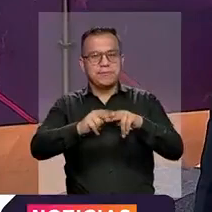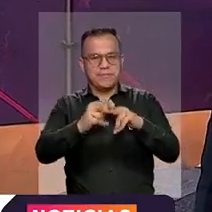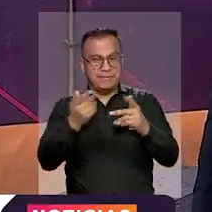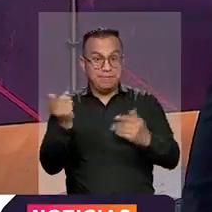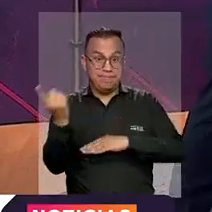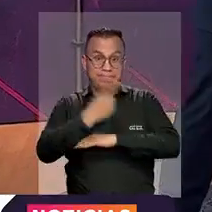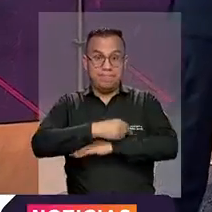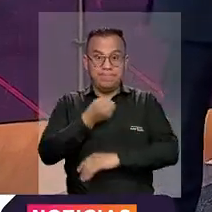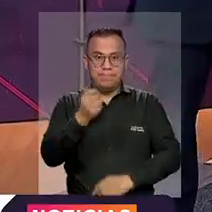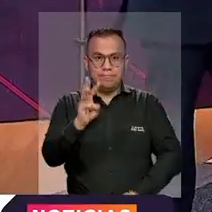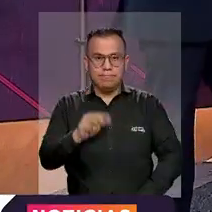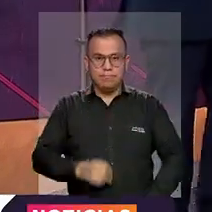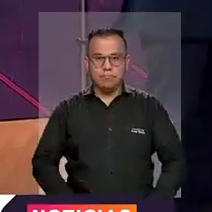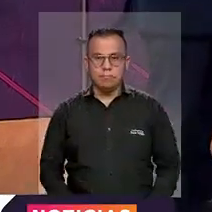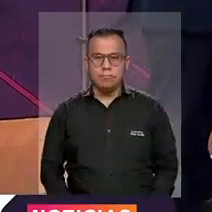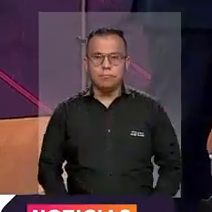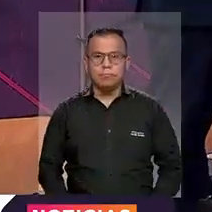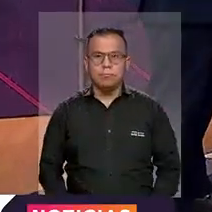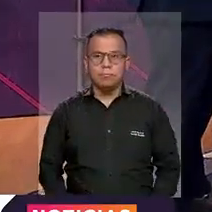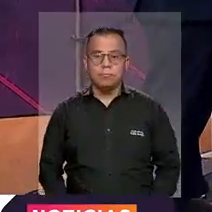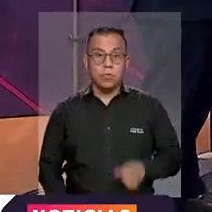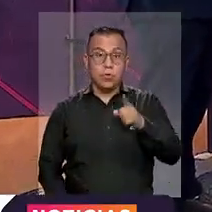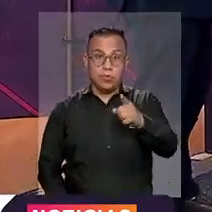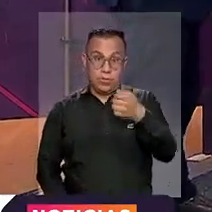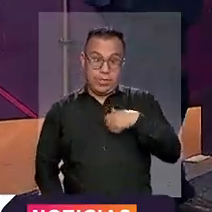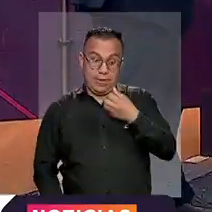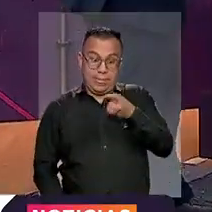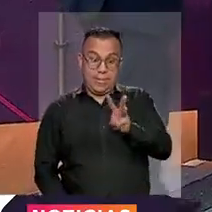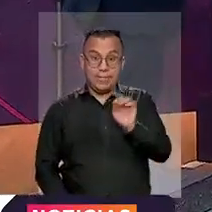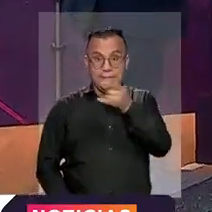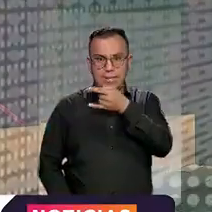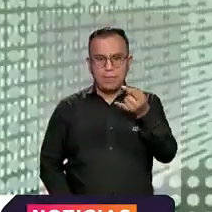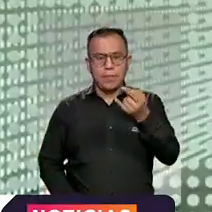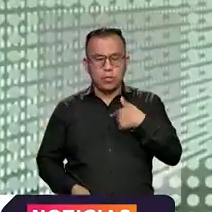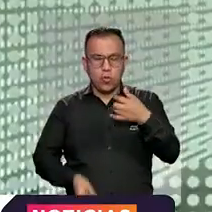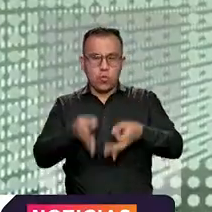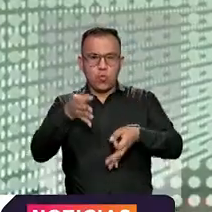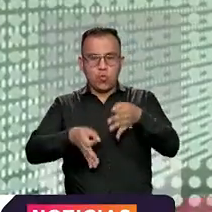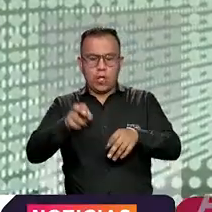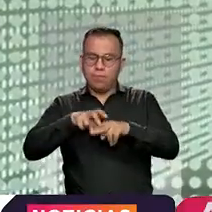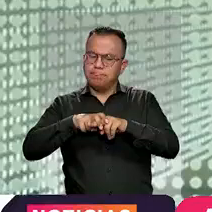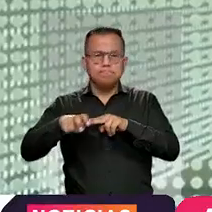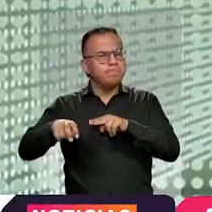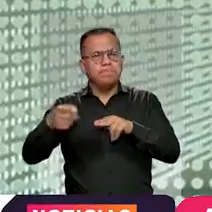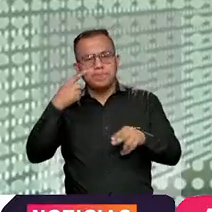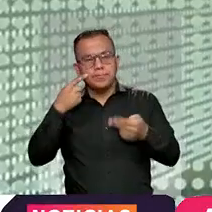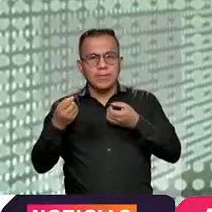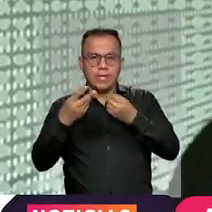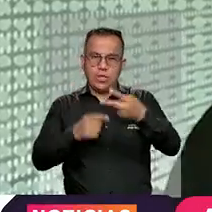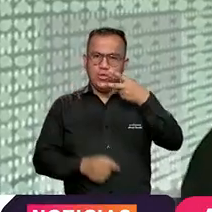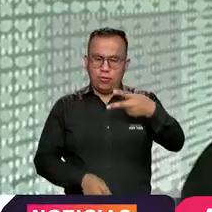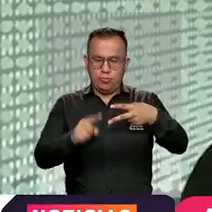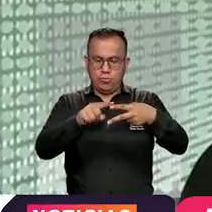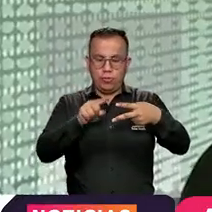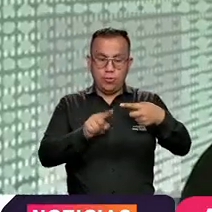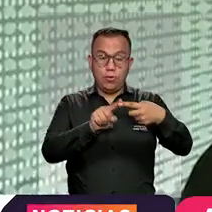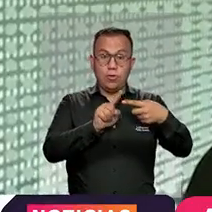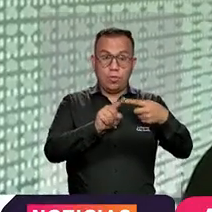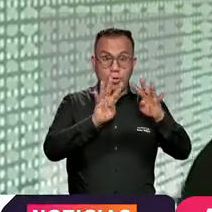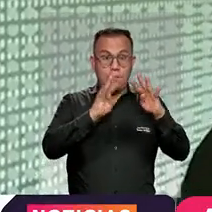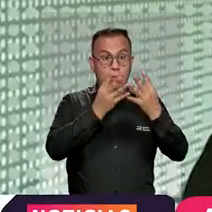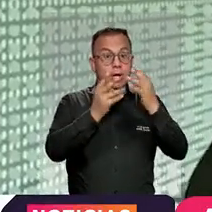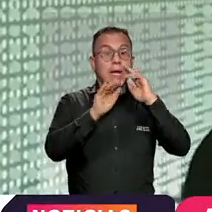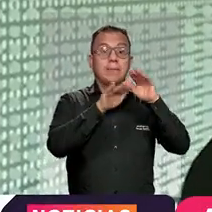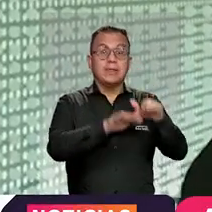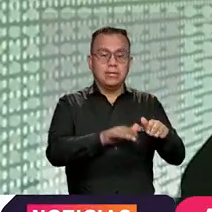ese 13 de marzo. Cuando vayas a votar este 13 de marzo, el jurado electoral debe darte dos tarjetones, uno para la Cámara